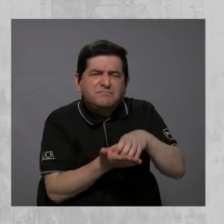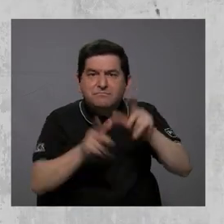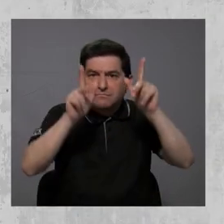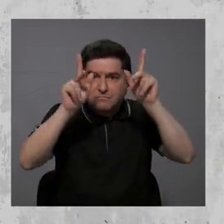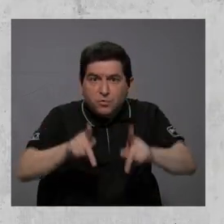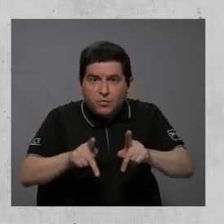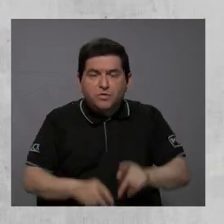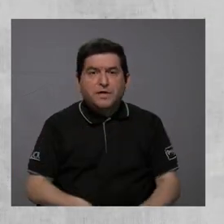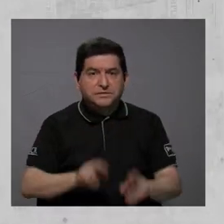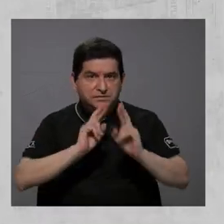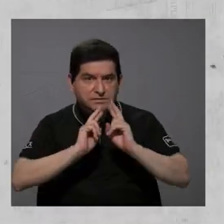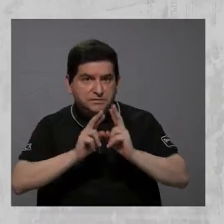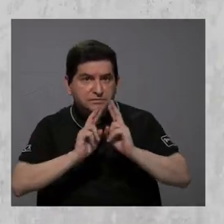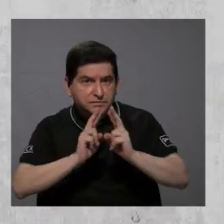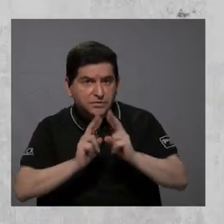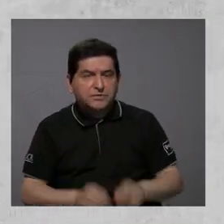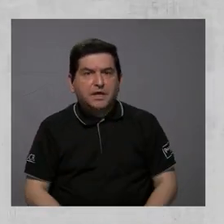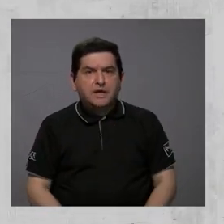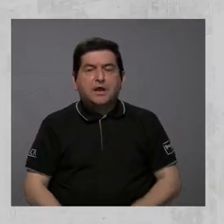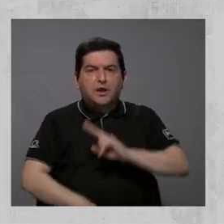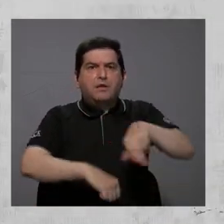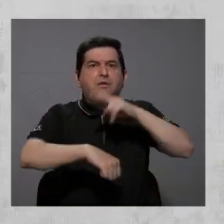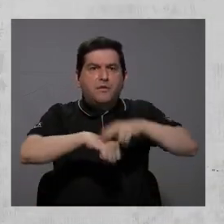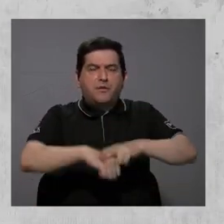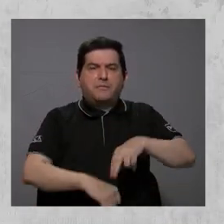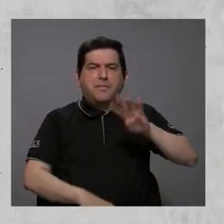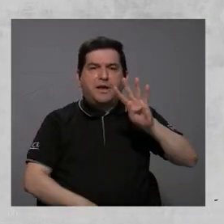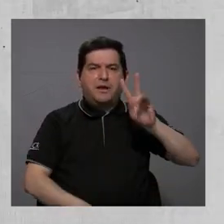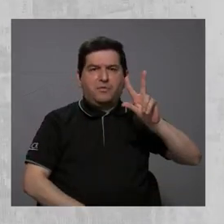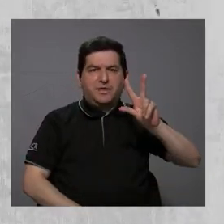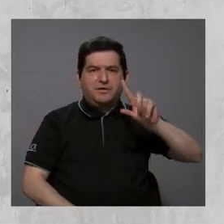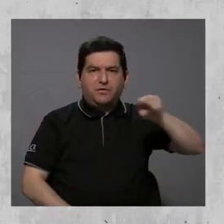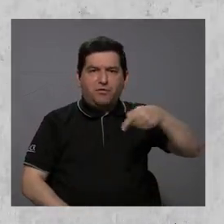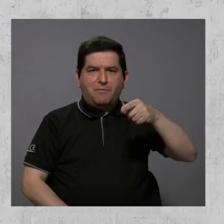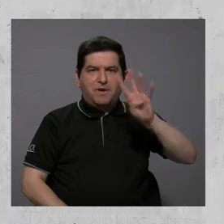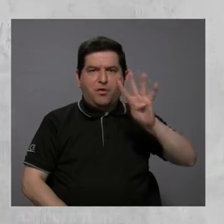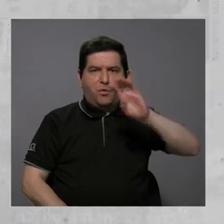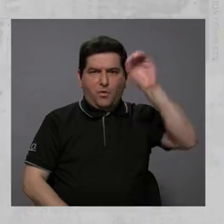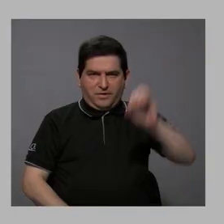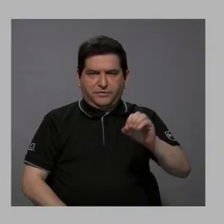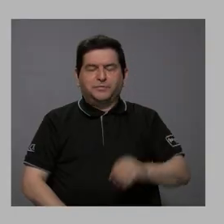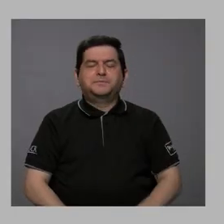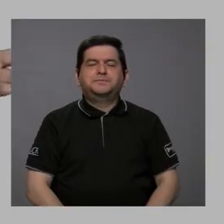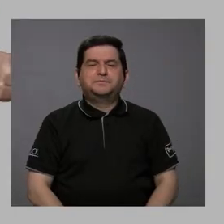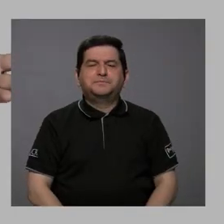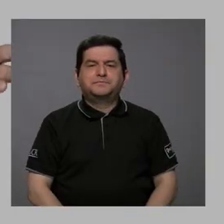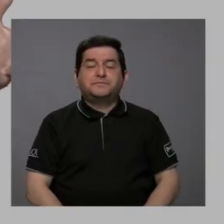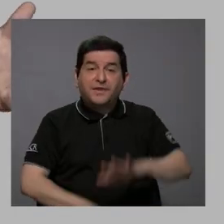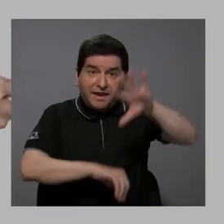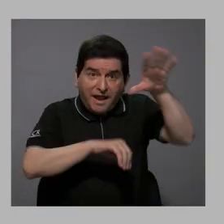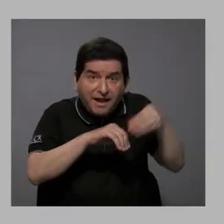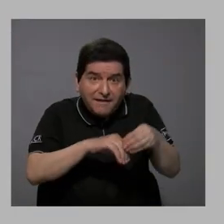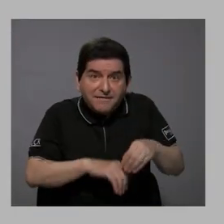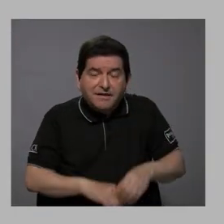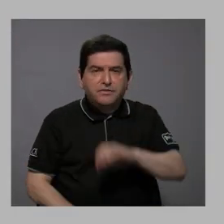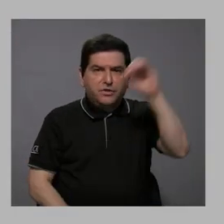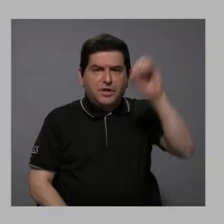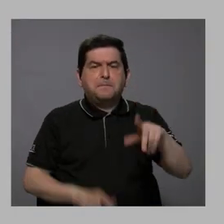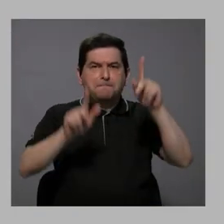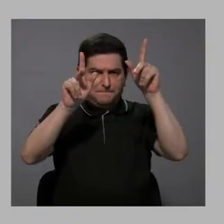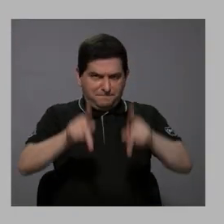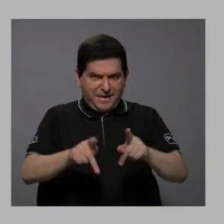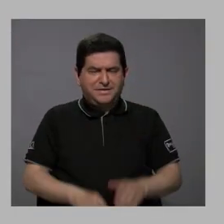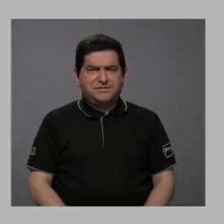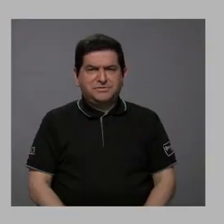personas encuestadas marcaba la pauta con un 43,4%. Si sumamos el porcentaje de